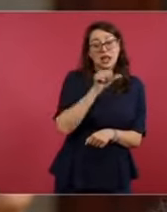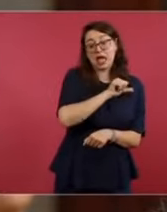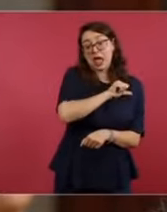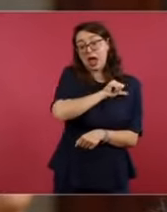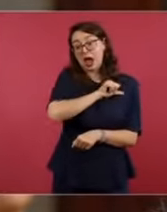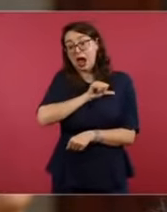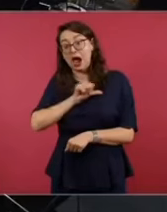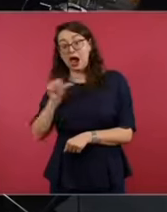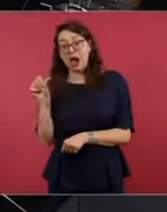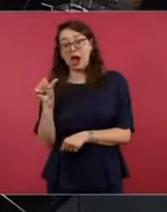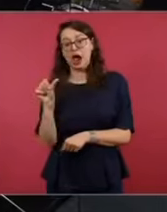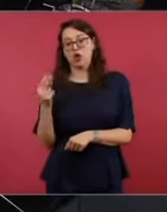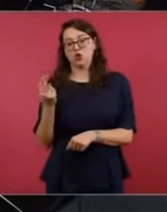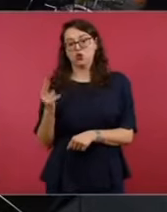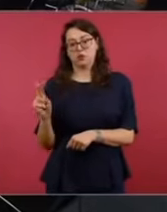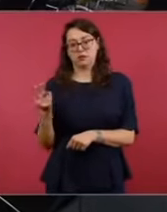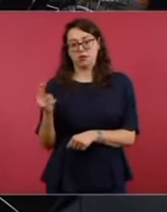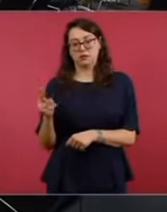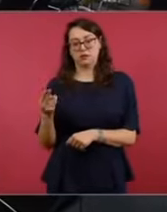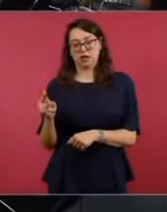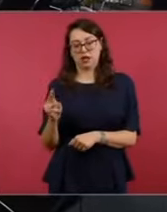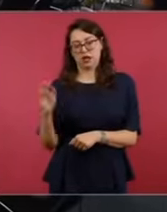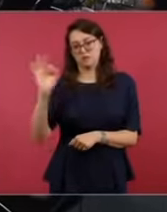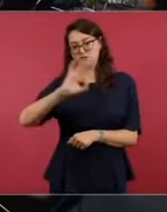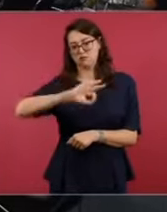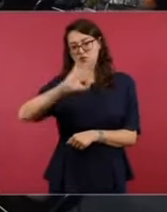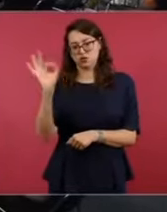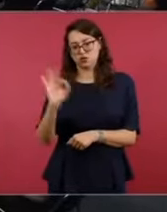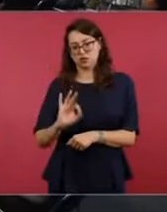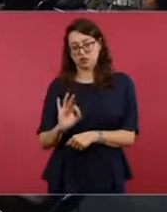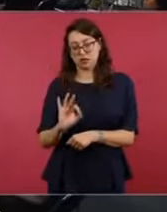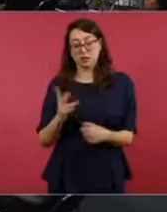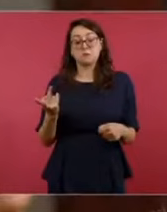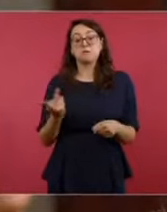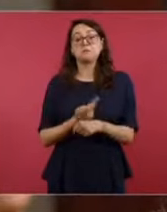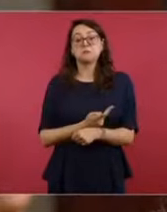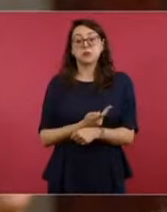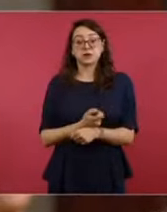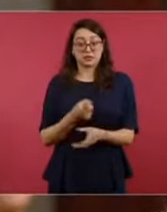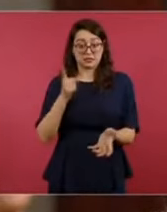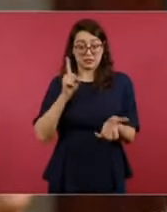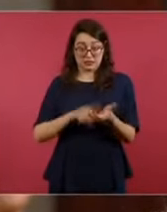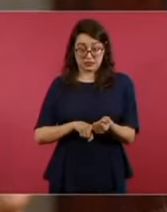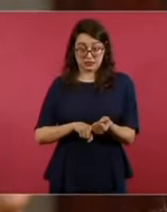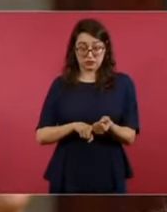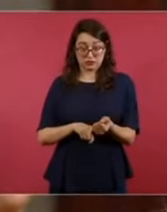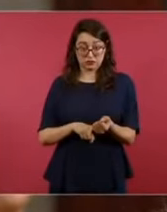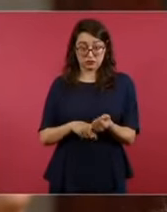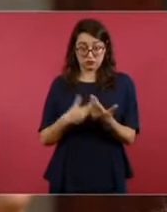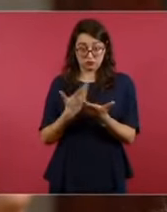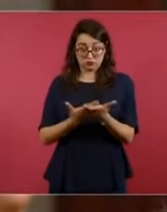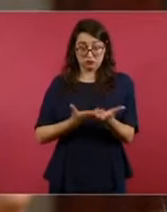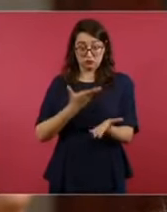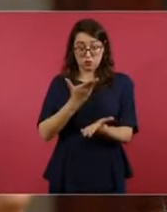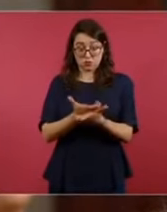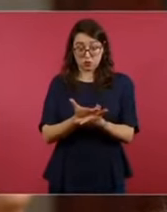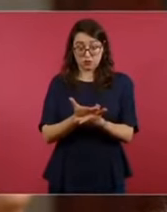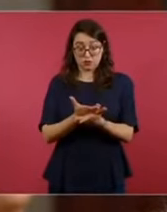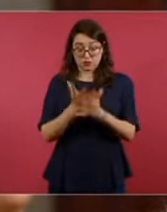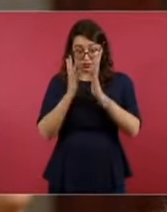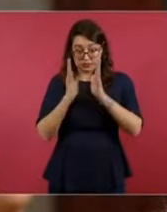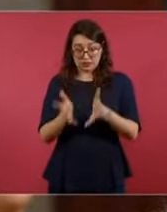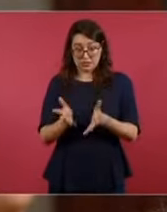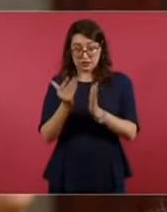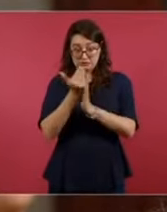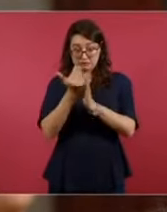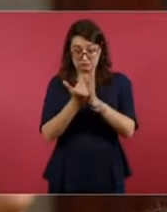estado solicitando, por ejemplo, el gobernador de Sonora, Alfonso Durazo, si eso ya viene incluido en la cuestión ya operativa